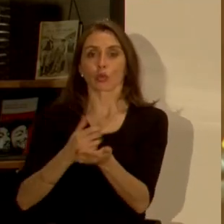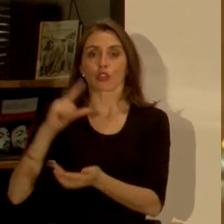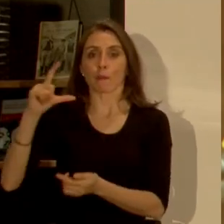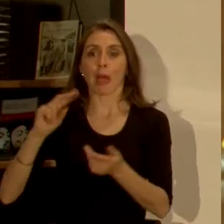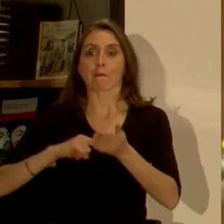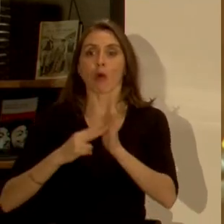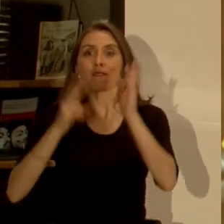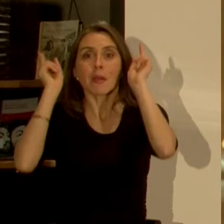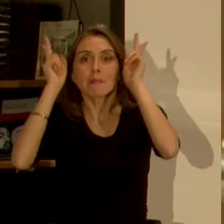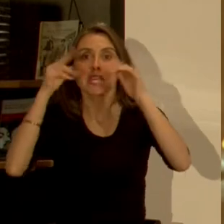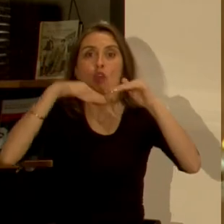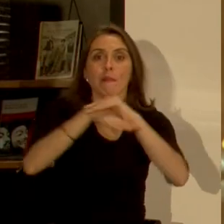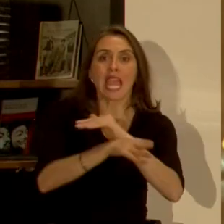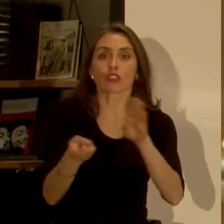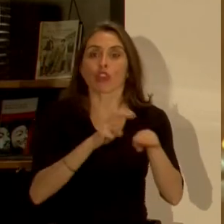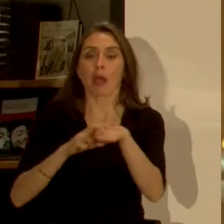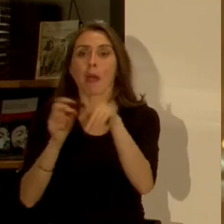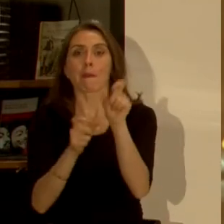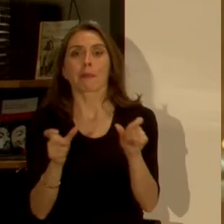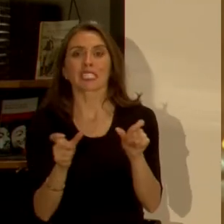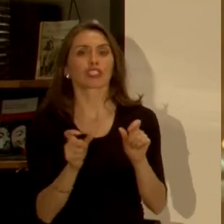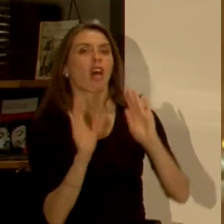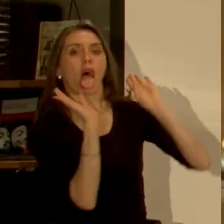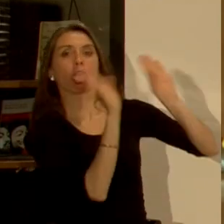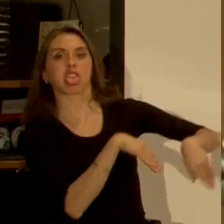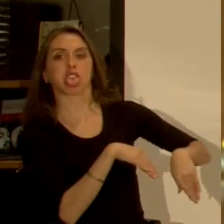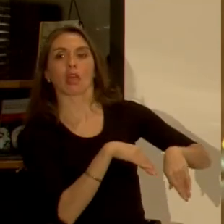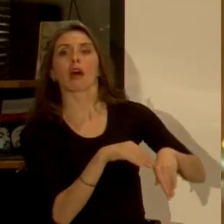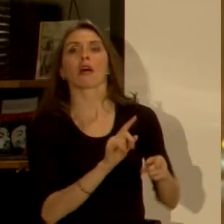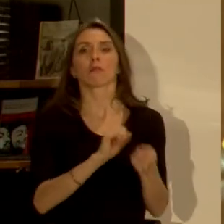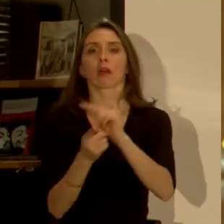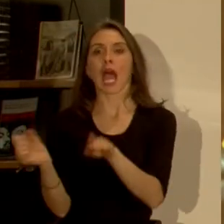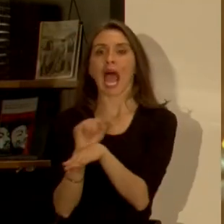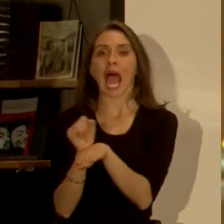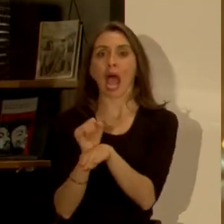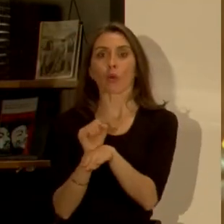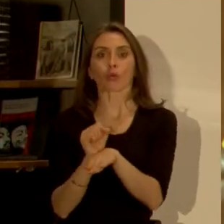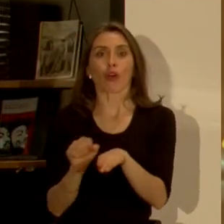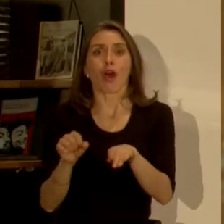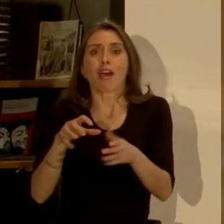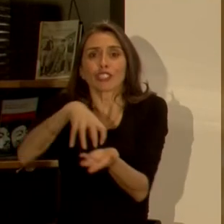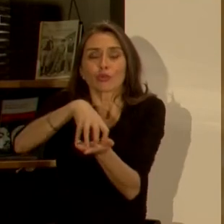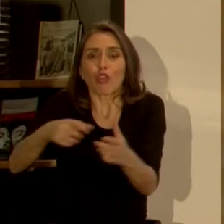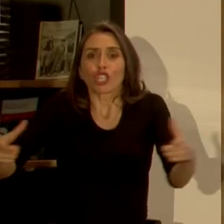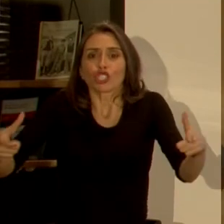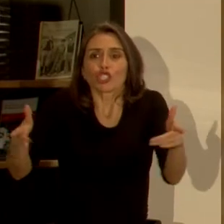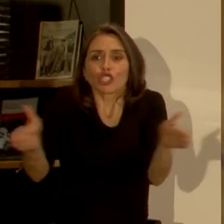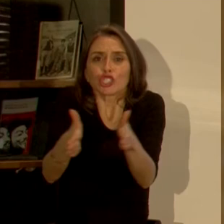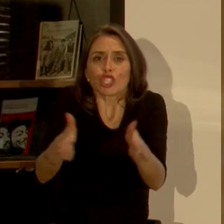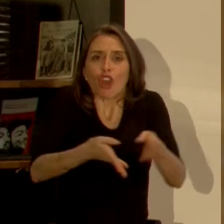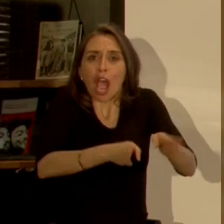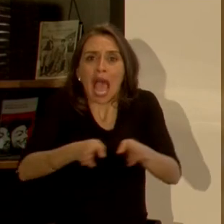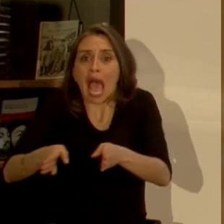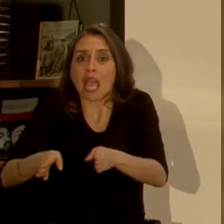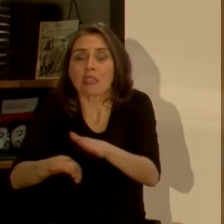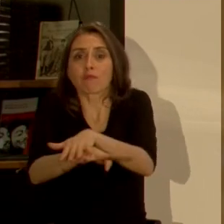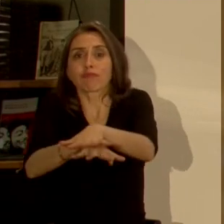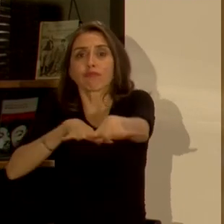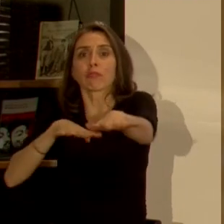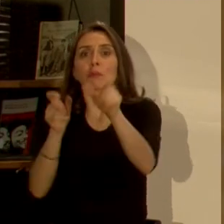del transporte público ha hecho que la gente se cambien así a la mente de auto y los autos locales en la ciudad. El temor.